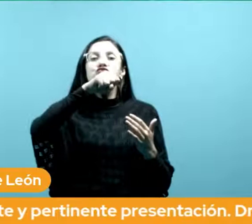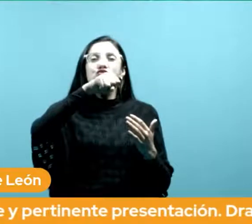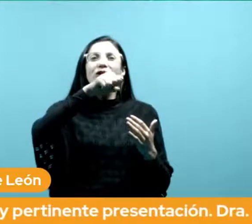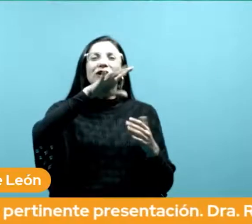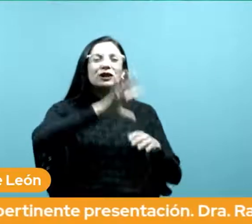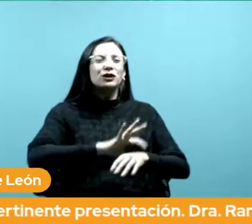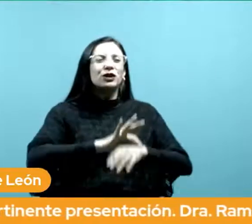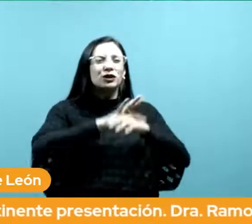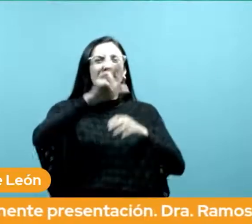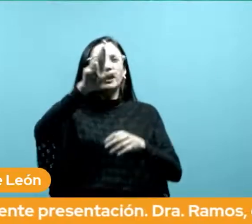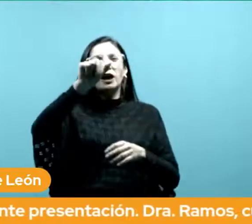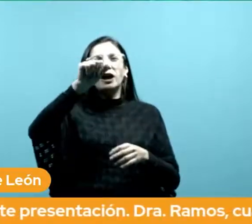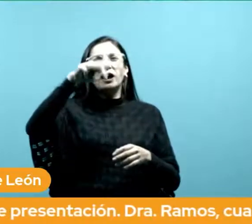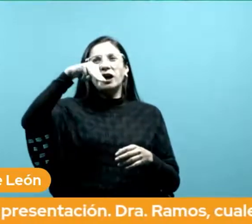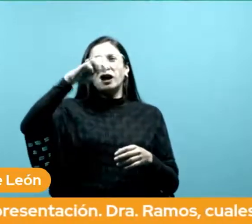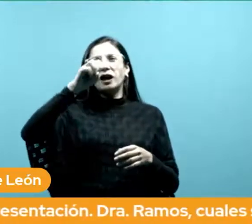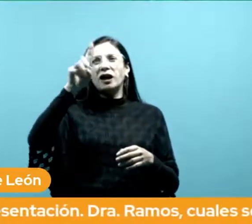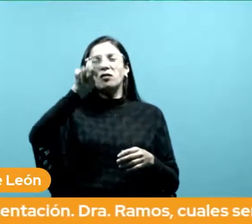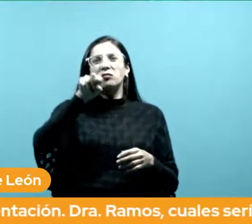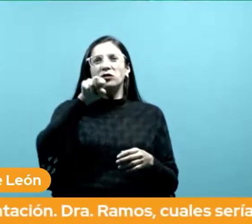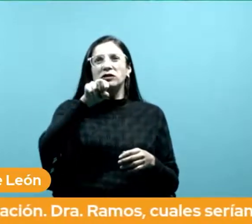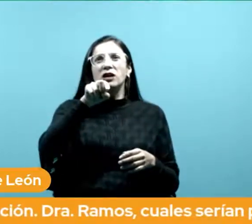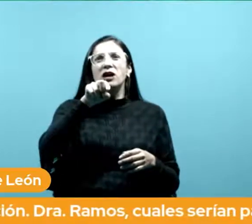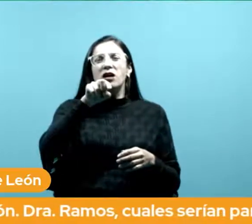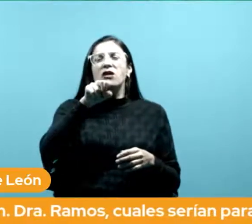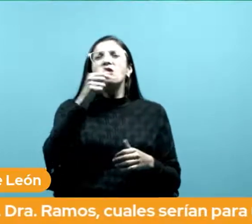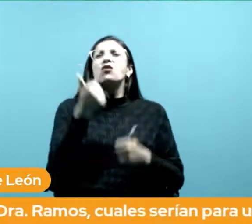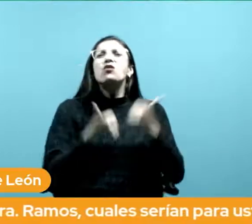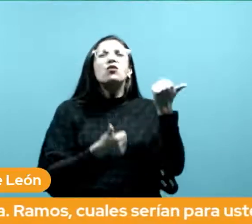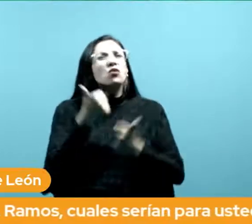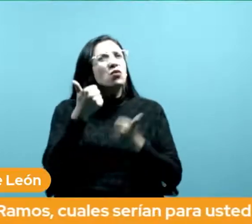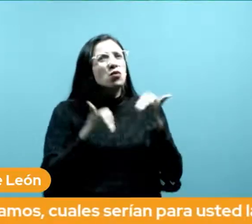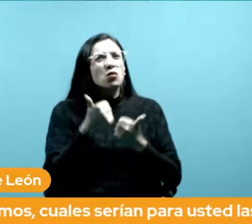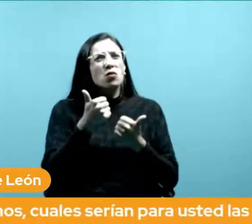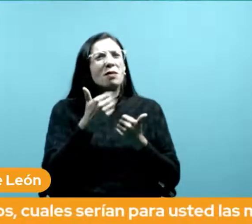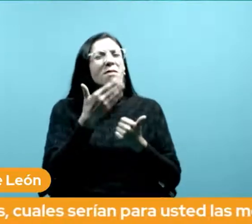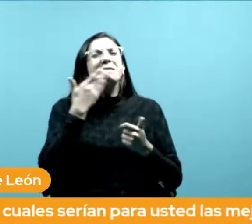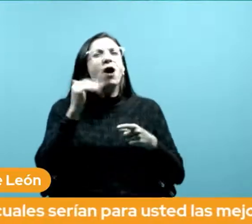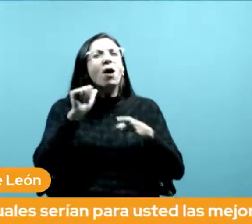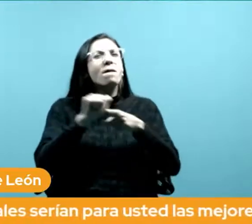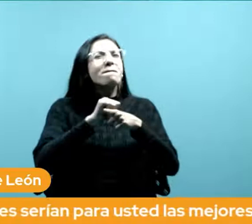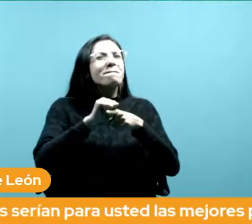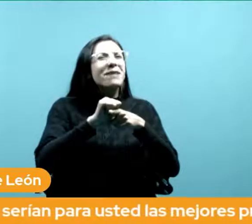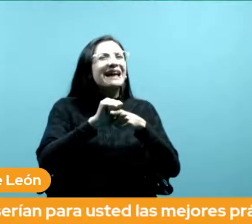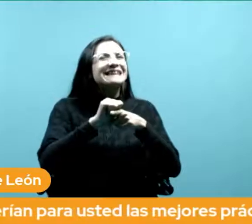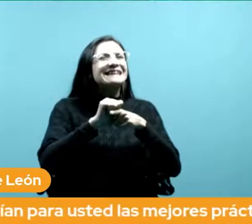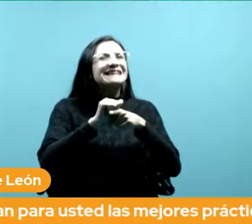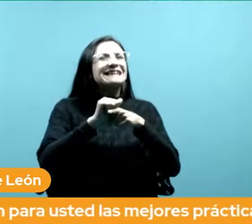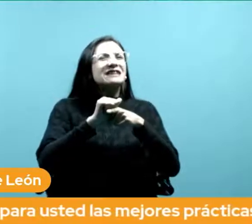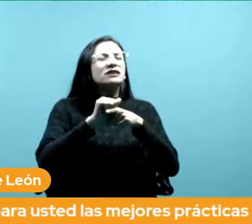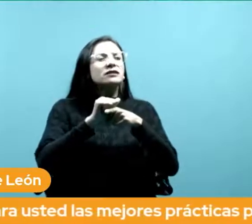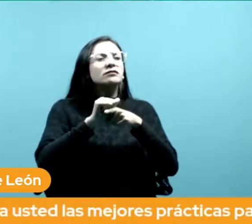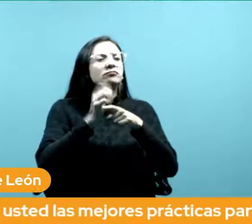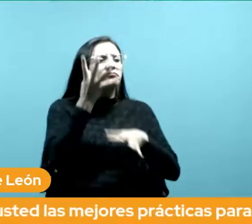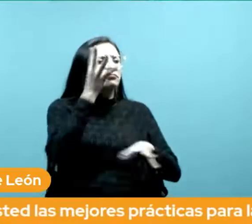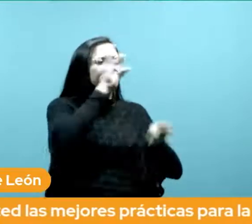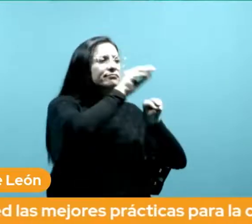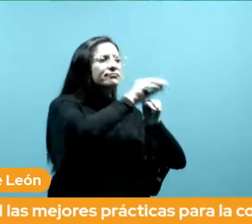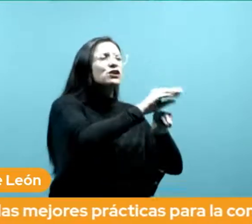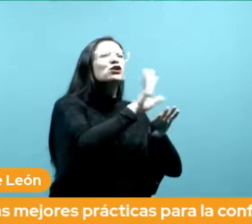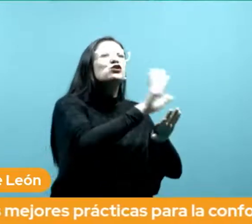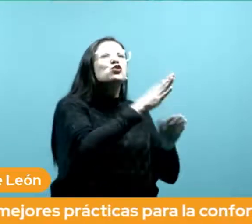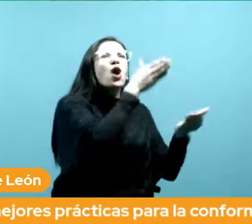¿cuáles serían para usted las mejores prácticas para la conformación de los archivos orales de los grupos